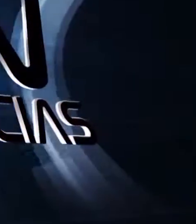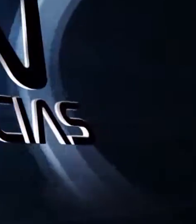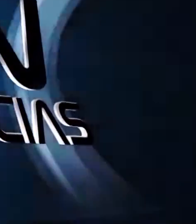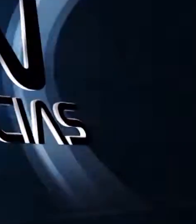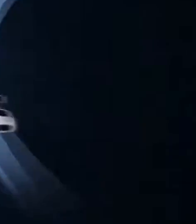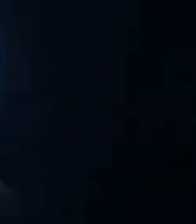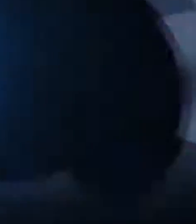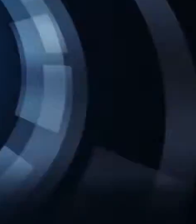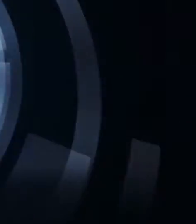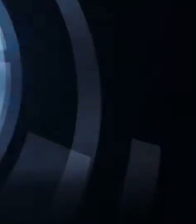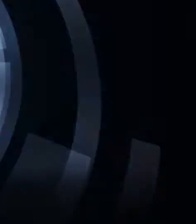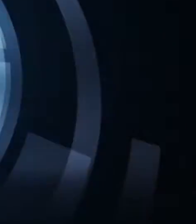¡Gracias! ¡Gracias! ¡Gracias!